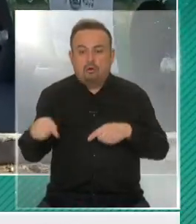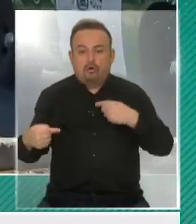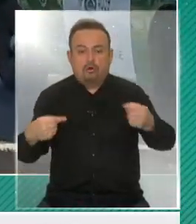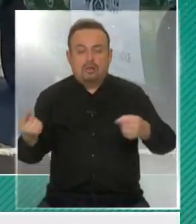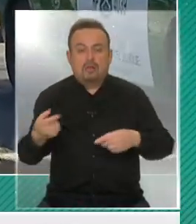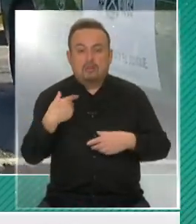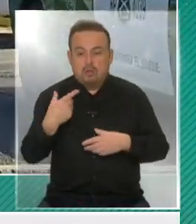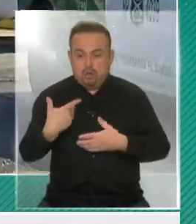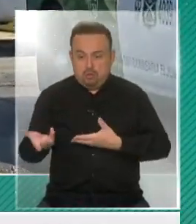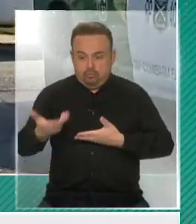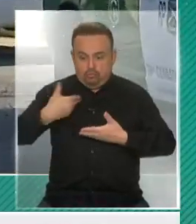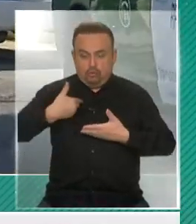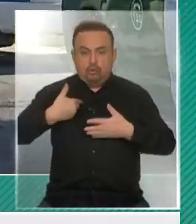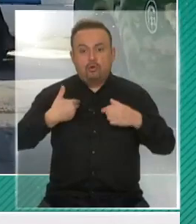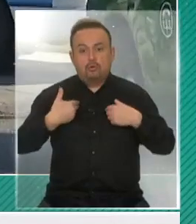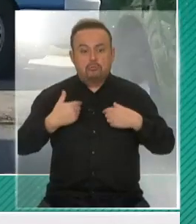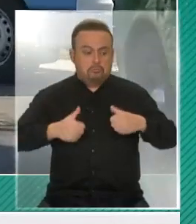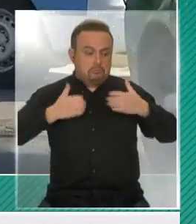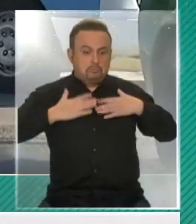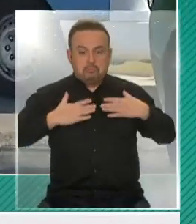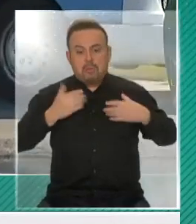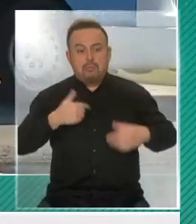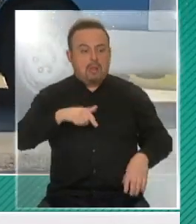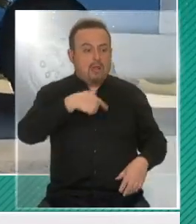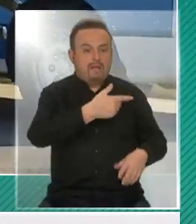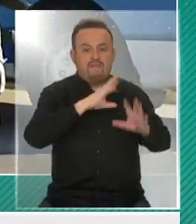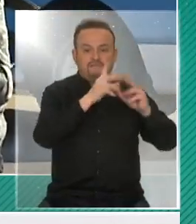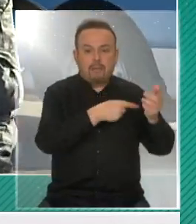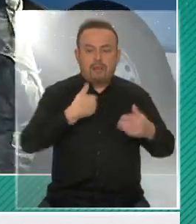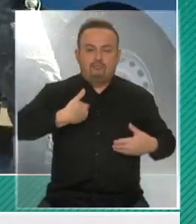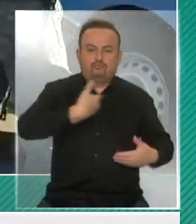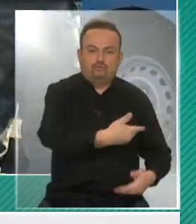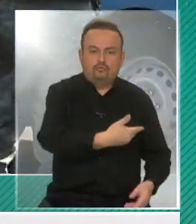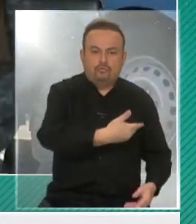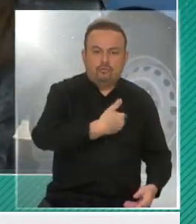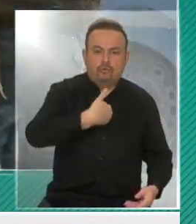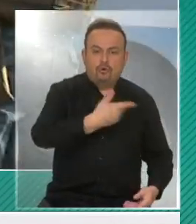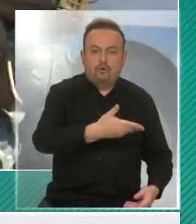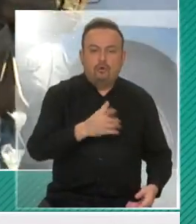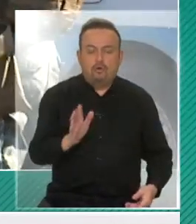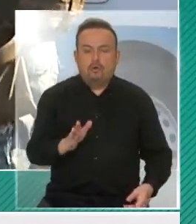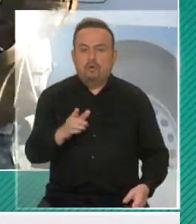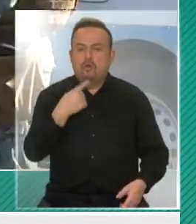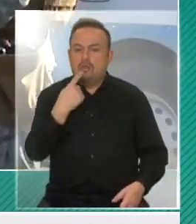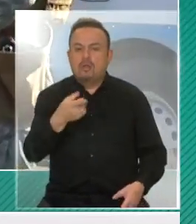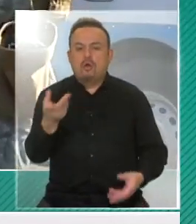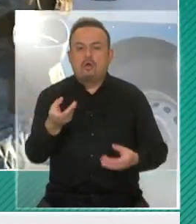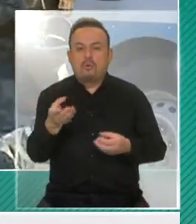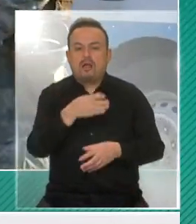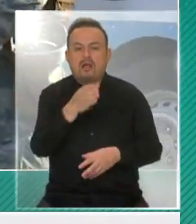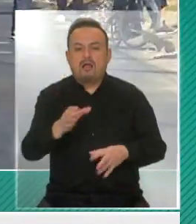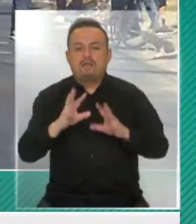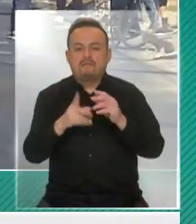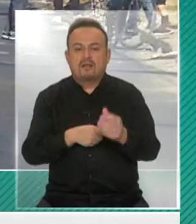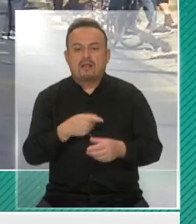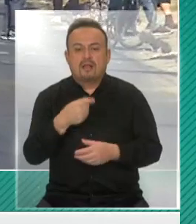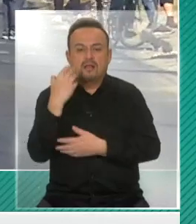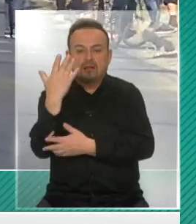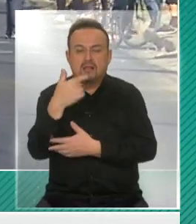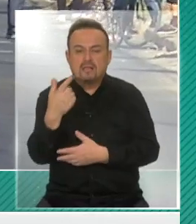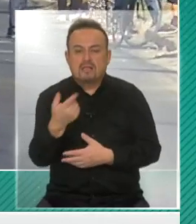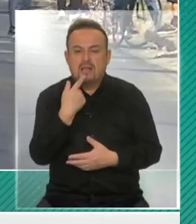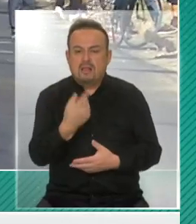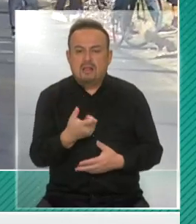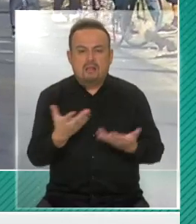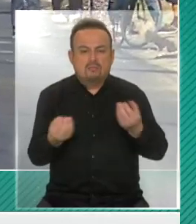personas que se pueden contagiar y que les puede costar la vida. Entonces, insistir el llamado a la responsabilidad. Pero, ministro, ¿qué le dice a esas familias del Bosque que